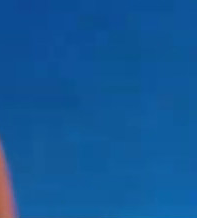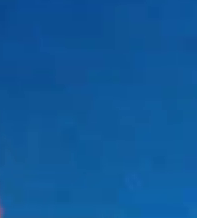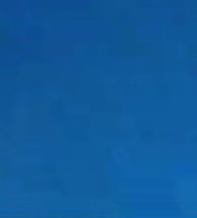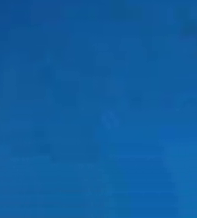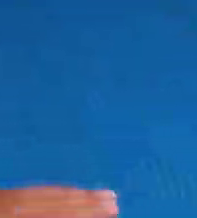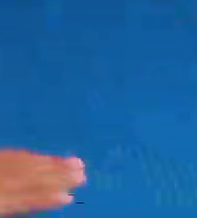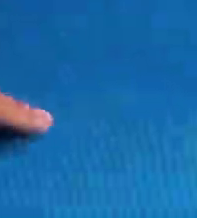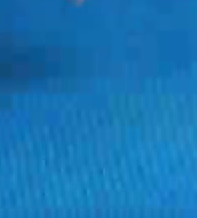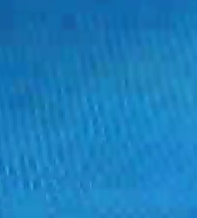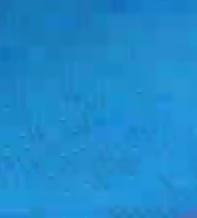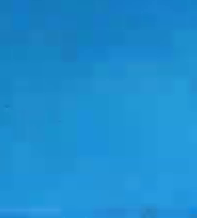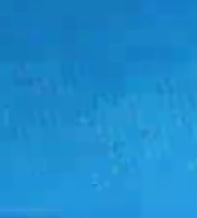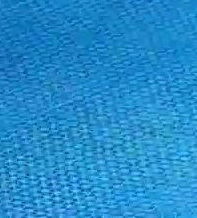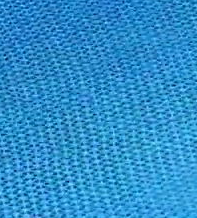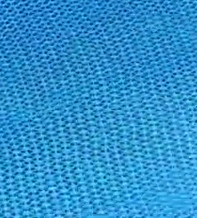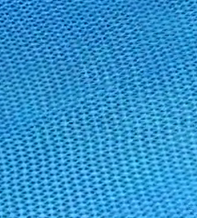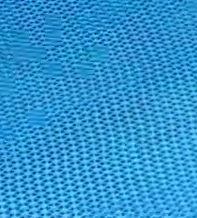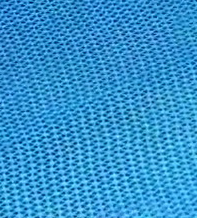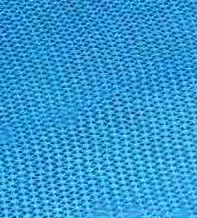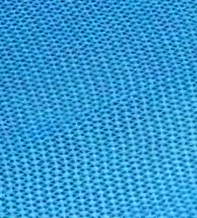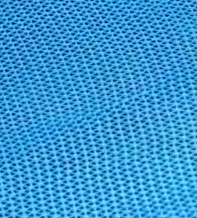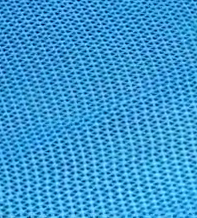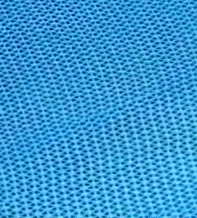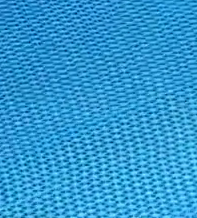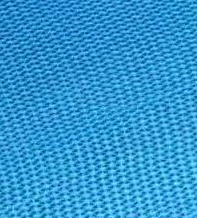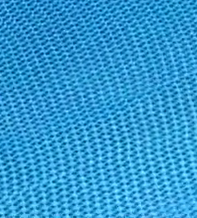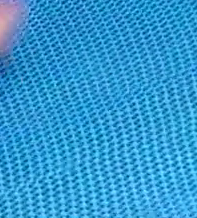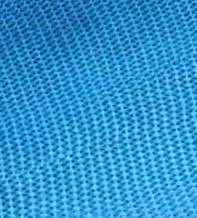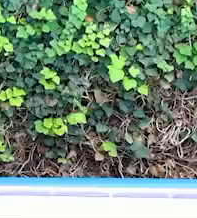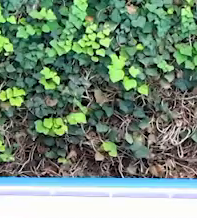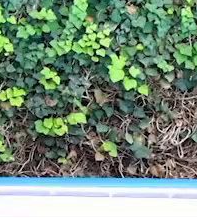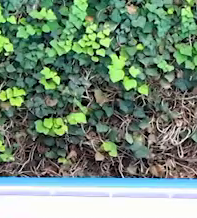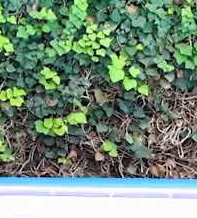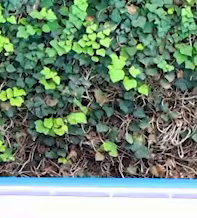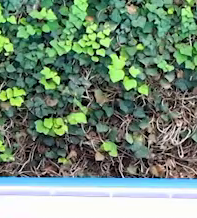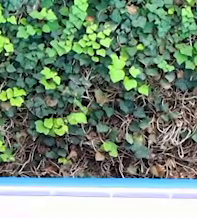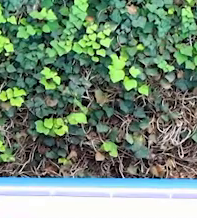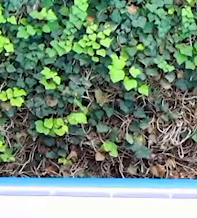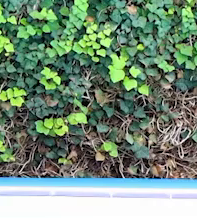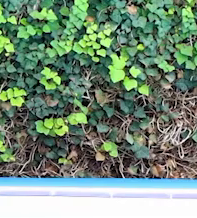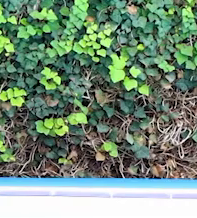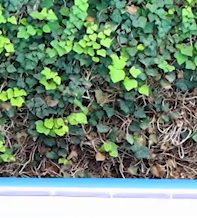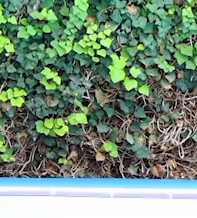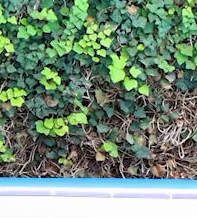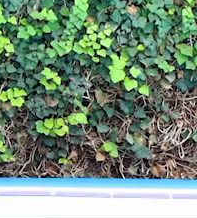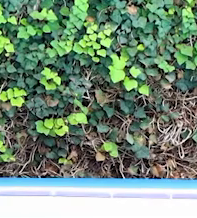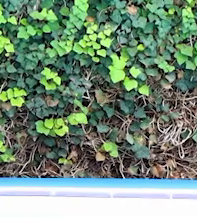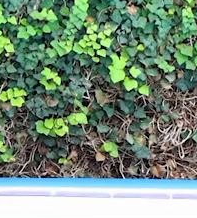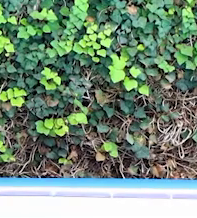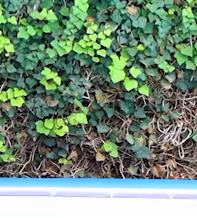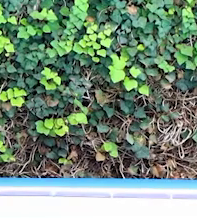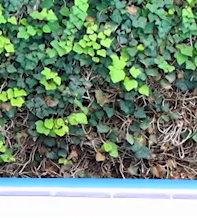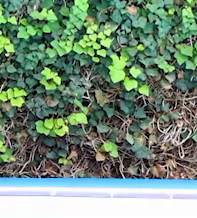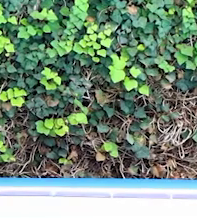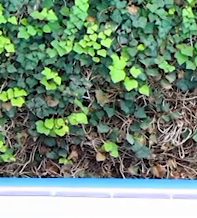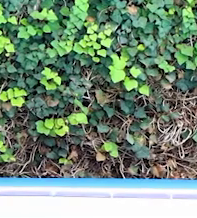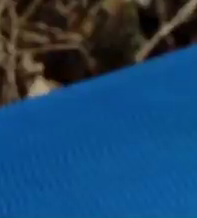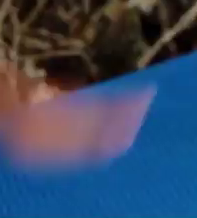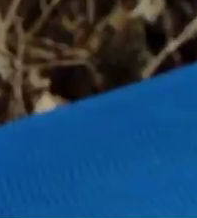los brazos. Extensión de brazo. Bien. Derecha, izquierda. Bien estirado al frente.